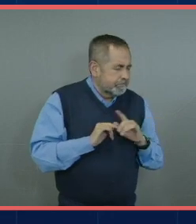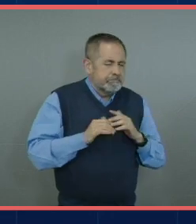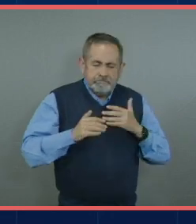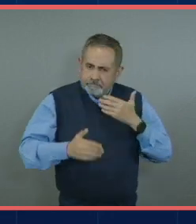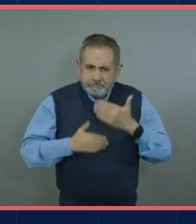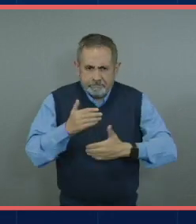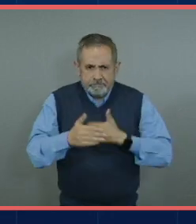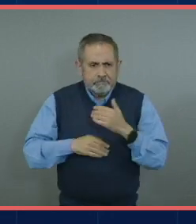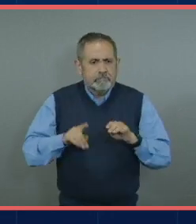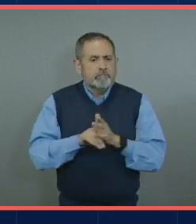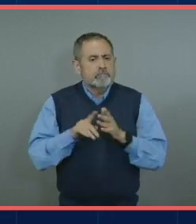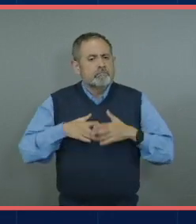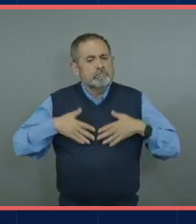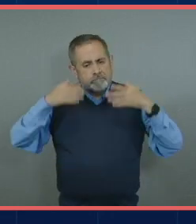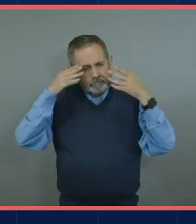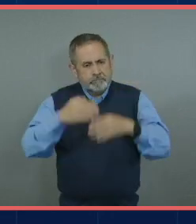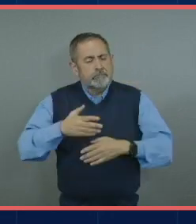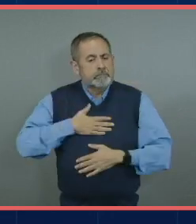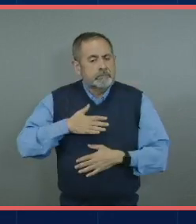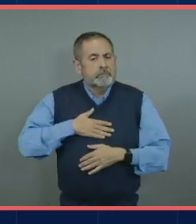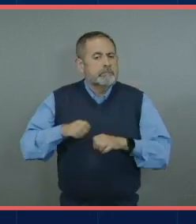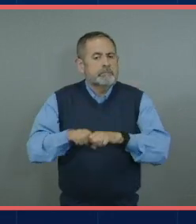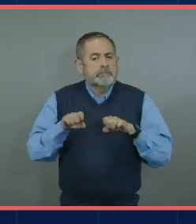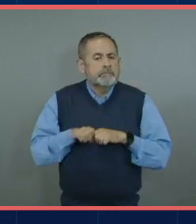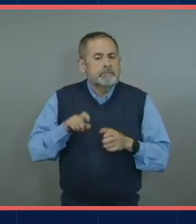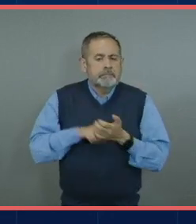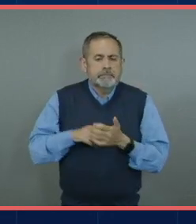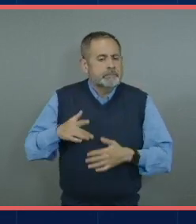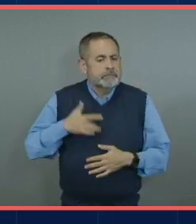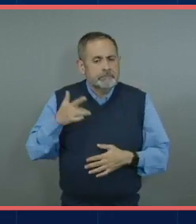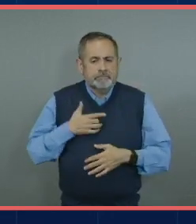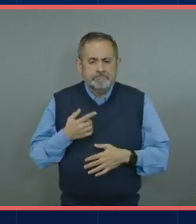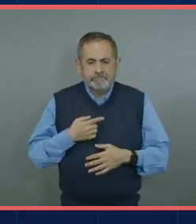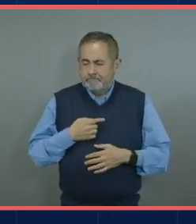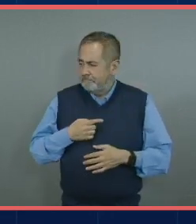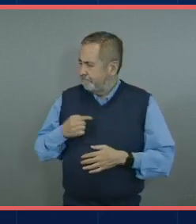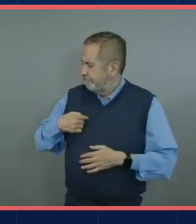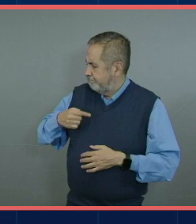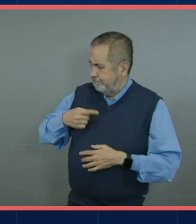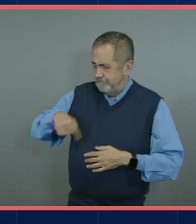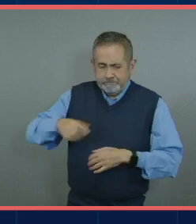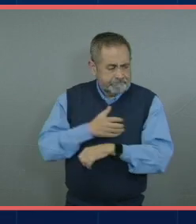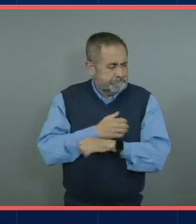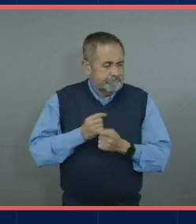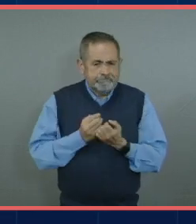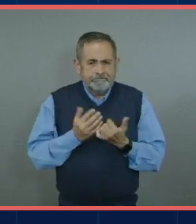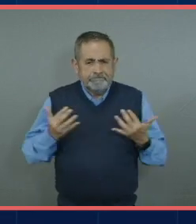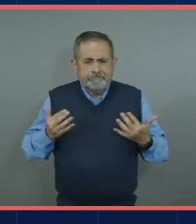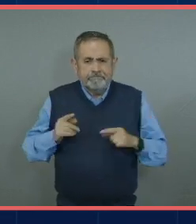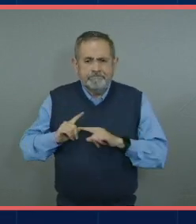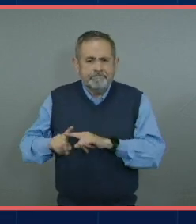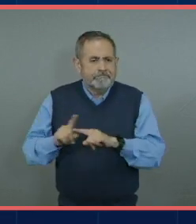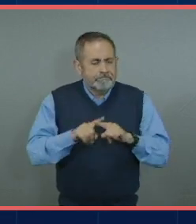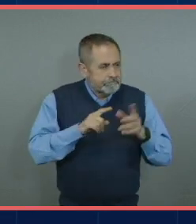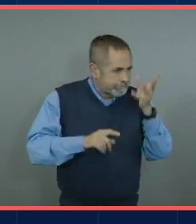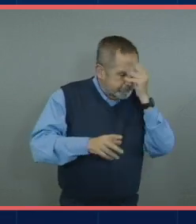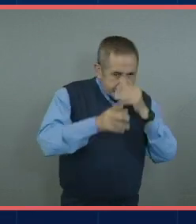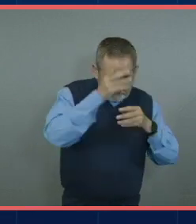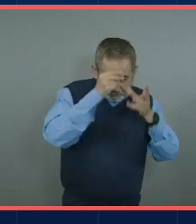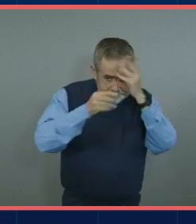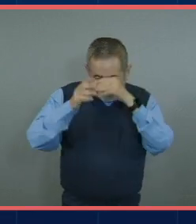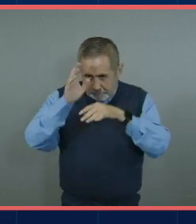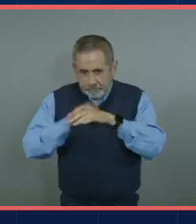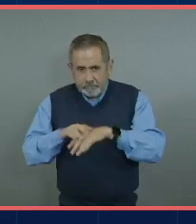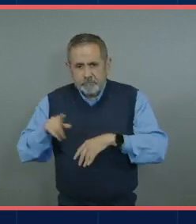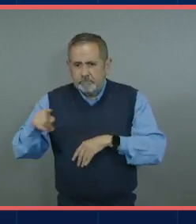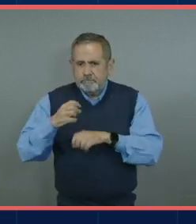área en particular o mi equipo siento que es muy variado y te permite el crecimiento porque tenemos una cultura de